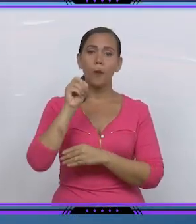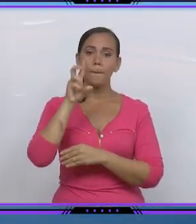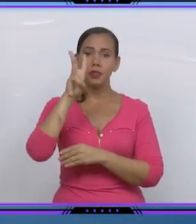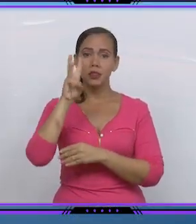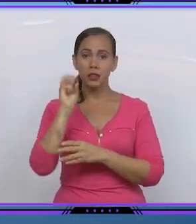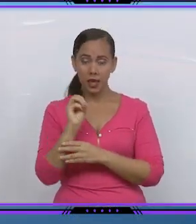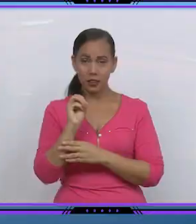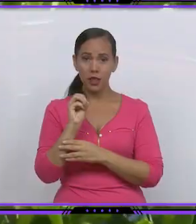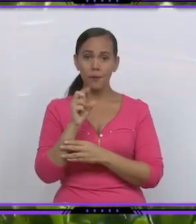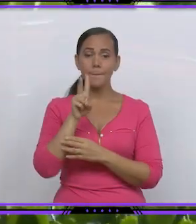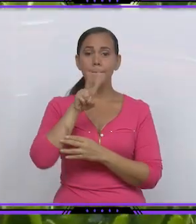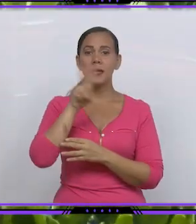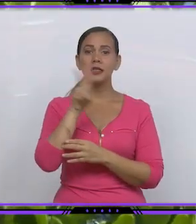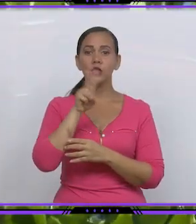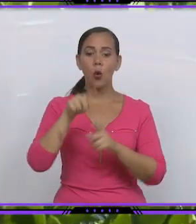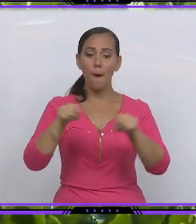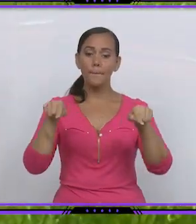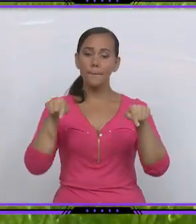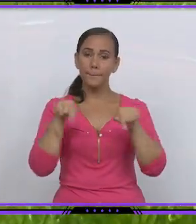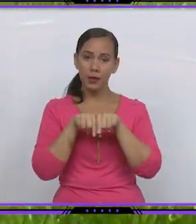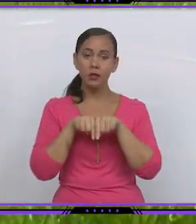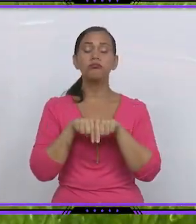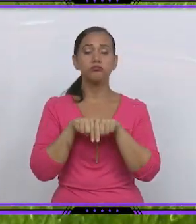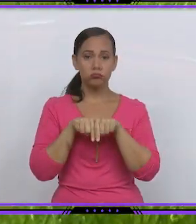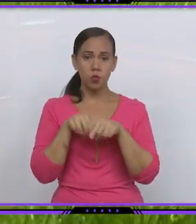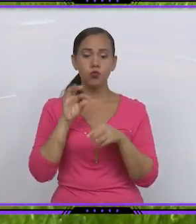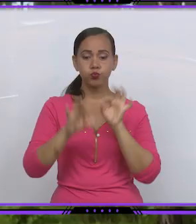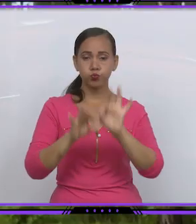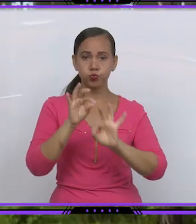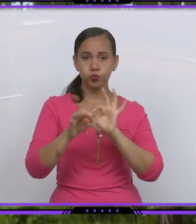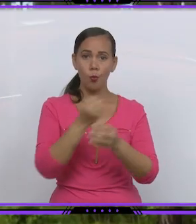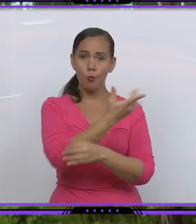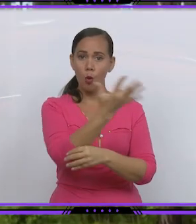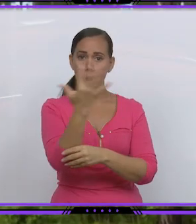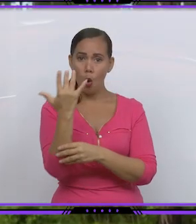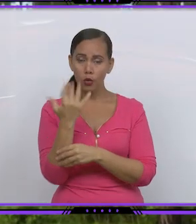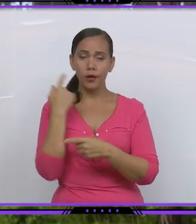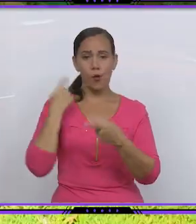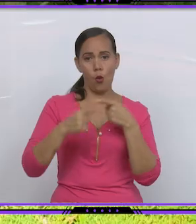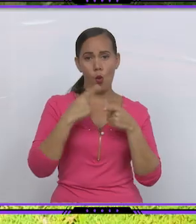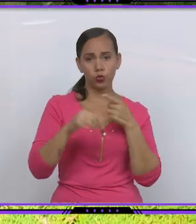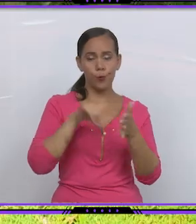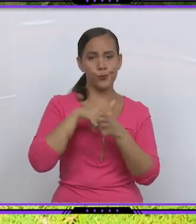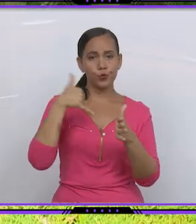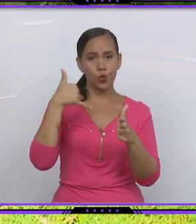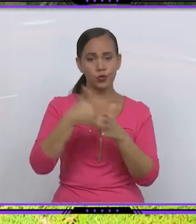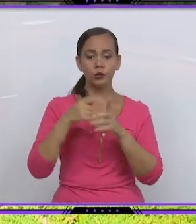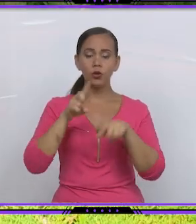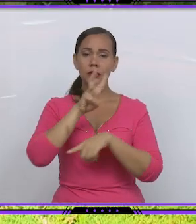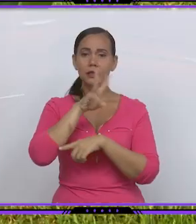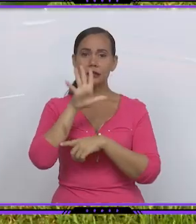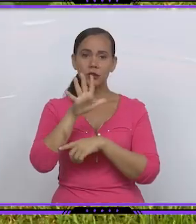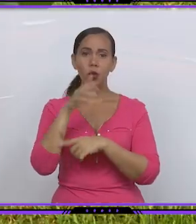fomento de 22.000 hectáreas de manglares, la restauración de 110 de bosques y la implementación de 35.000 hectáreas